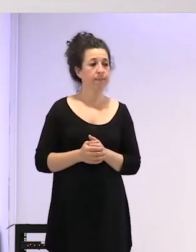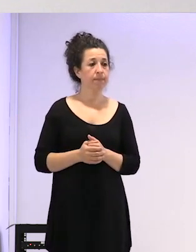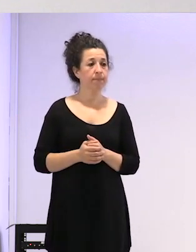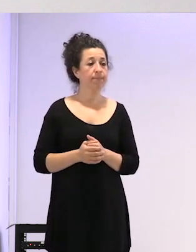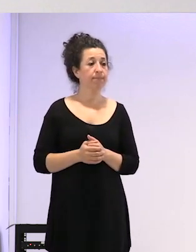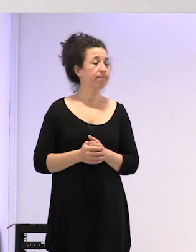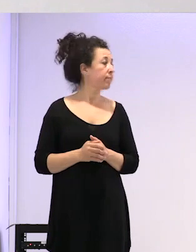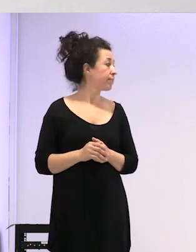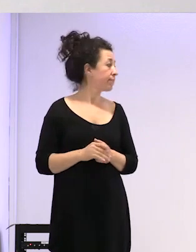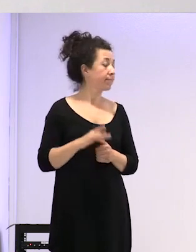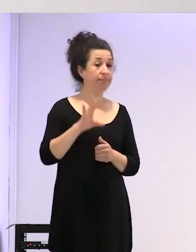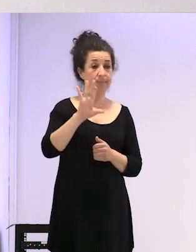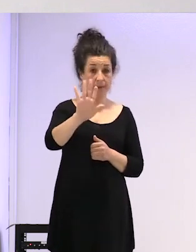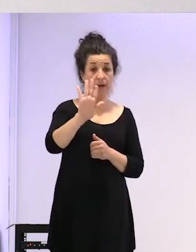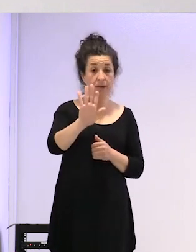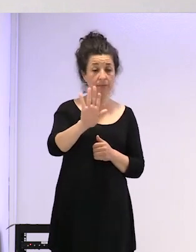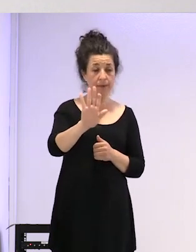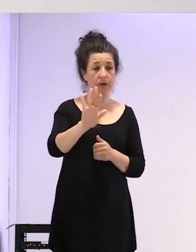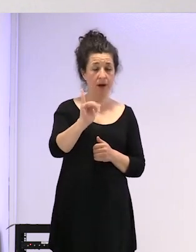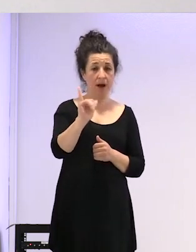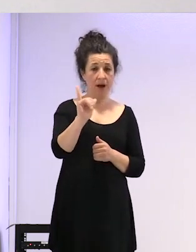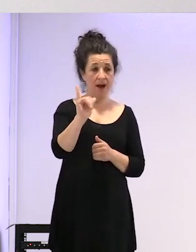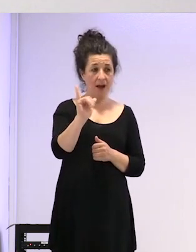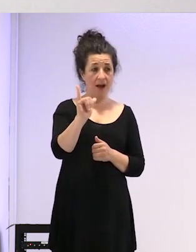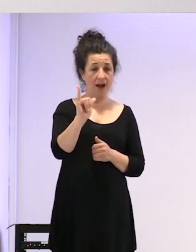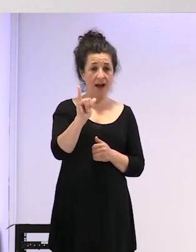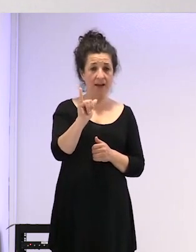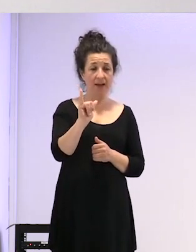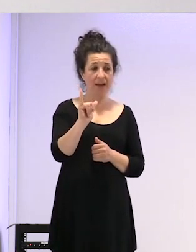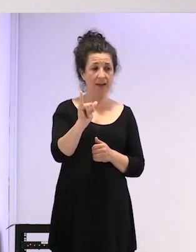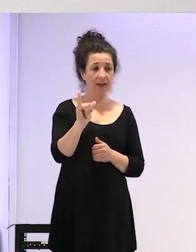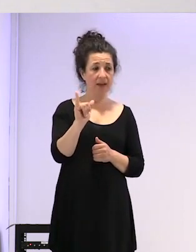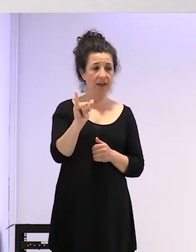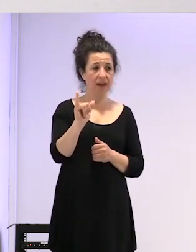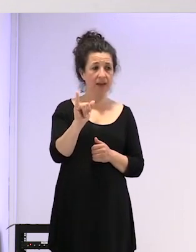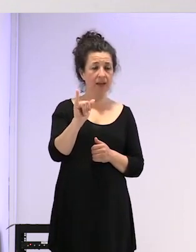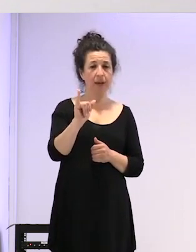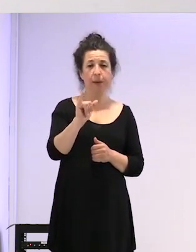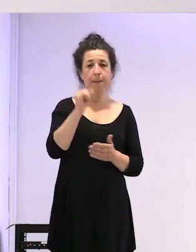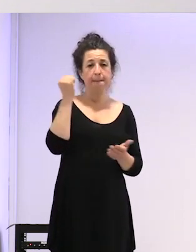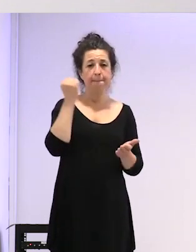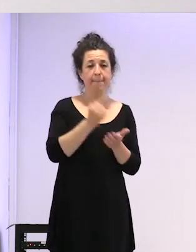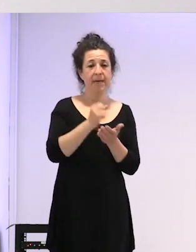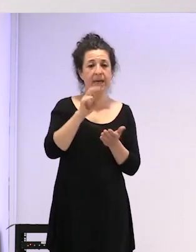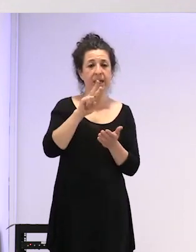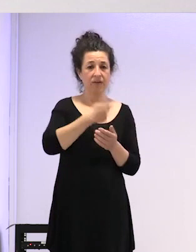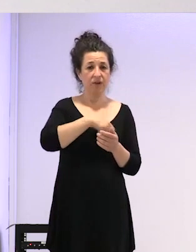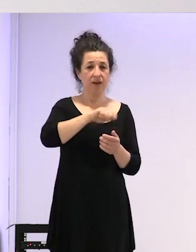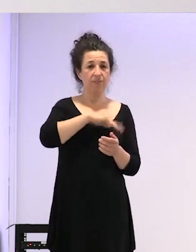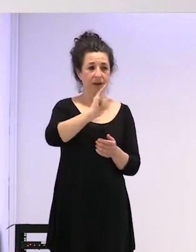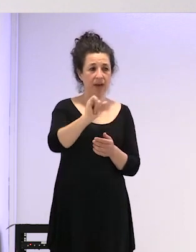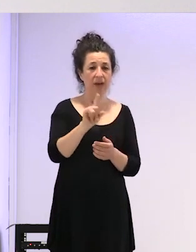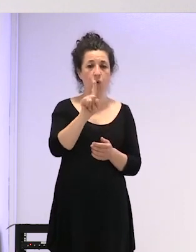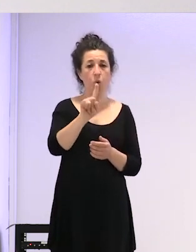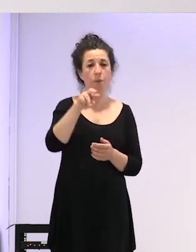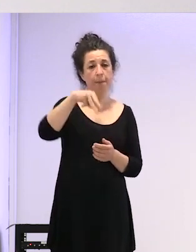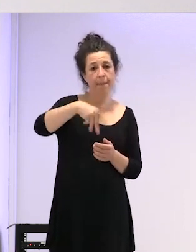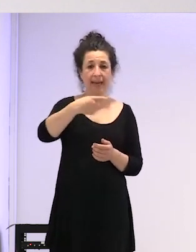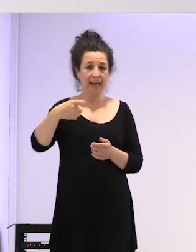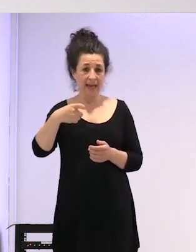si todas maneras hay pastillas en este momento de batería que o extravió dentro de España lo que pasa de un milígramo en 22